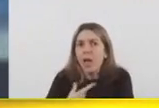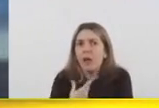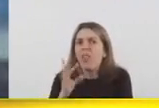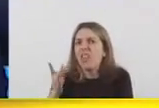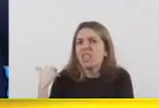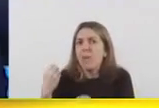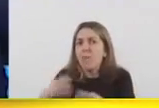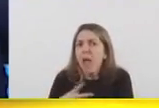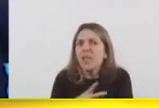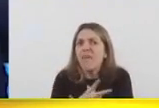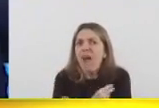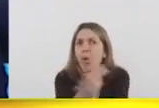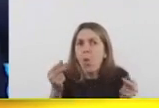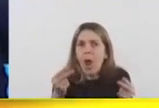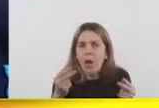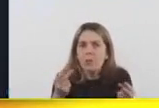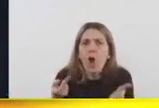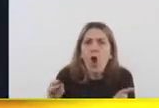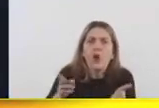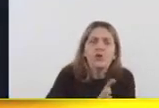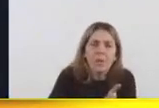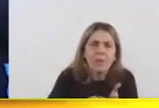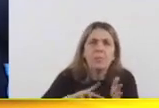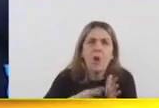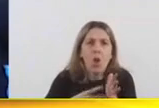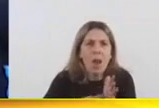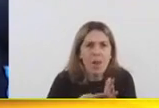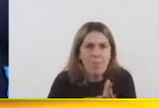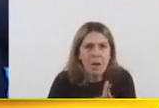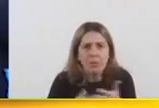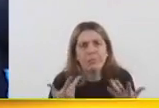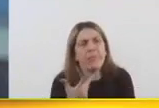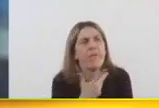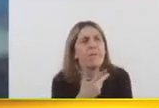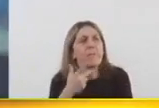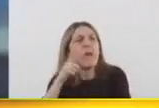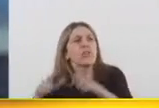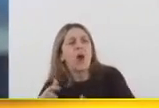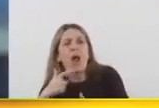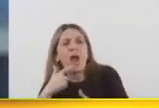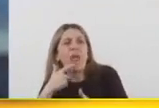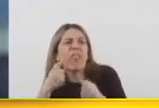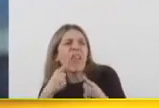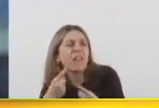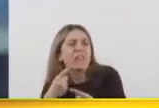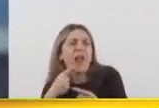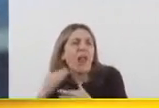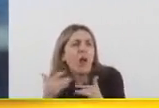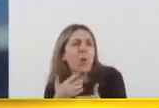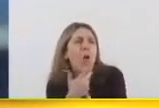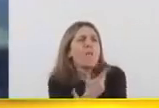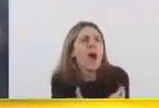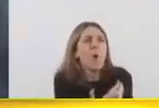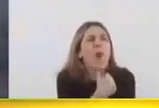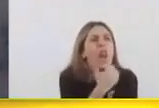otra vez los problemas. Que las vacunas no eran buenas, que comprábamos vacunas que no servían,